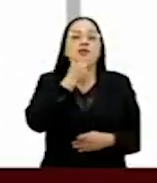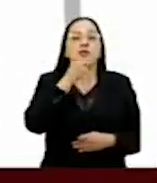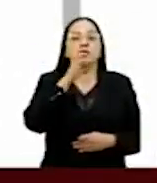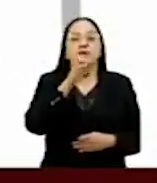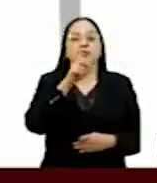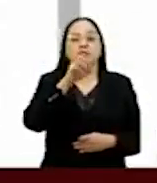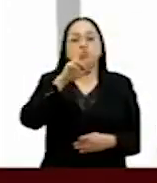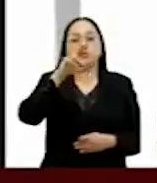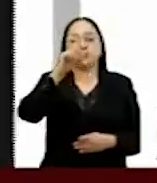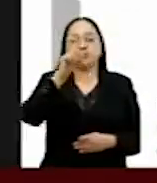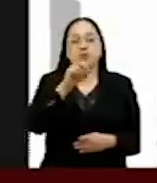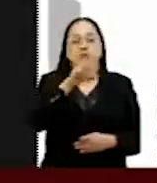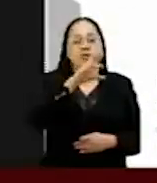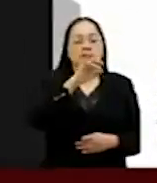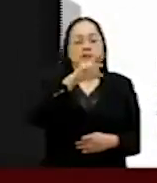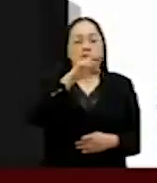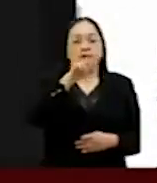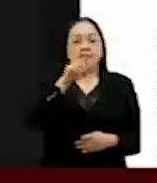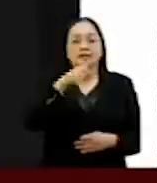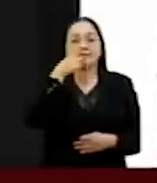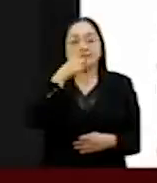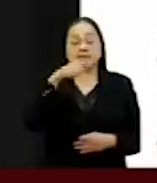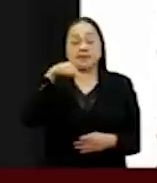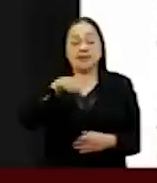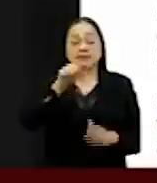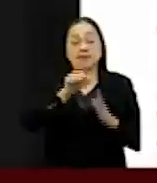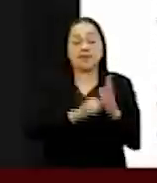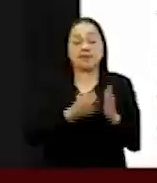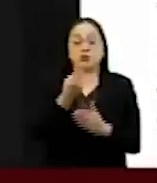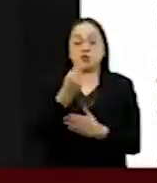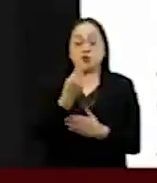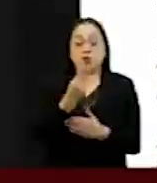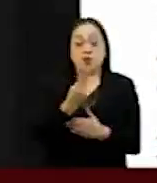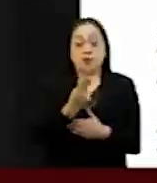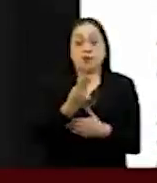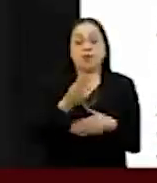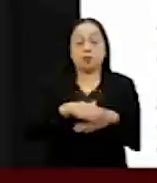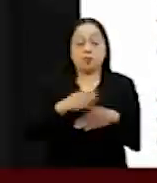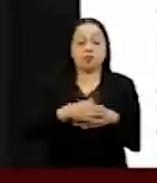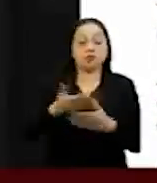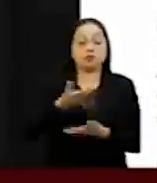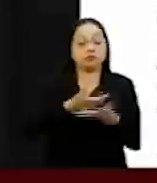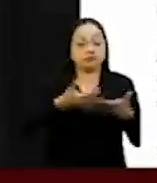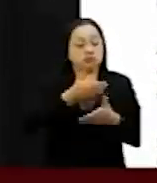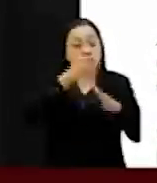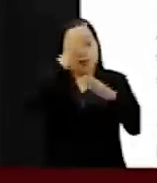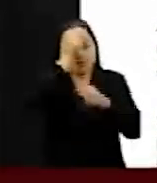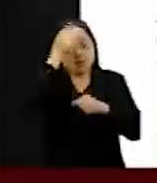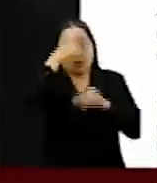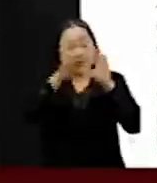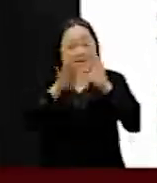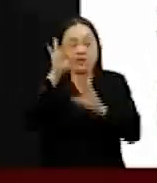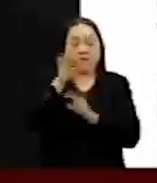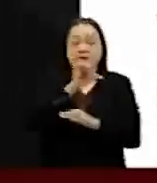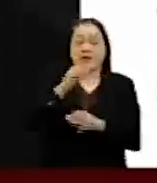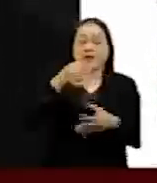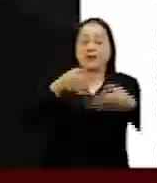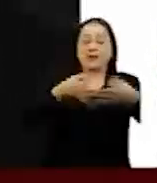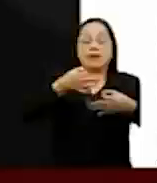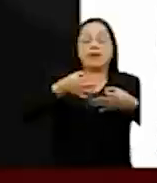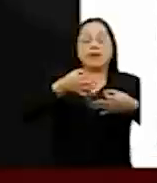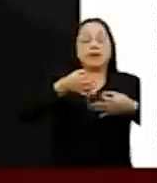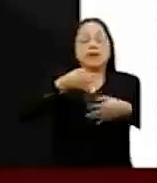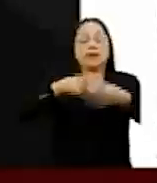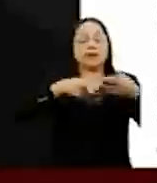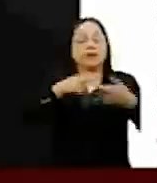Ramírez Aguilar, informó que durante este mes de noviembre se construirán los consensos para desahogar los nombramientos de los integrantes de la Sala Superior del Tribunal